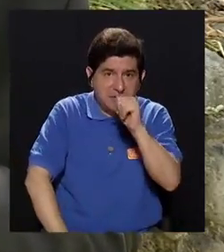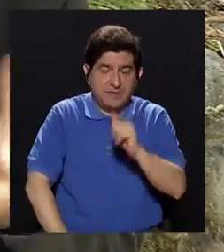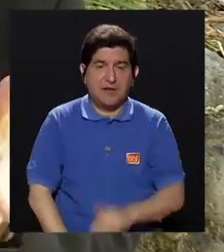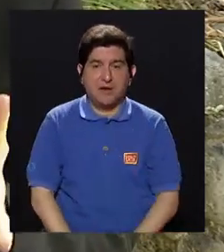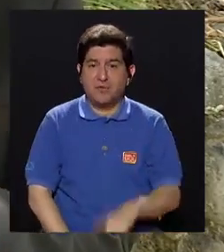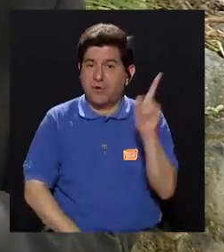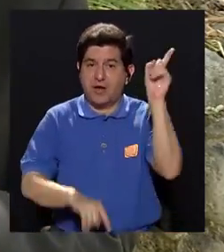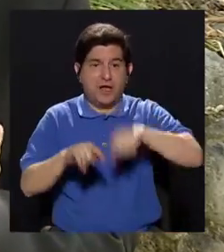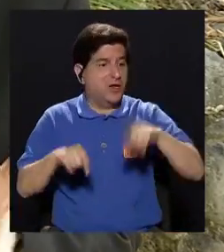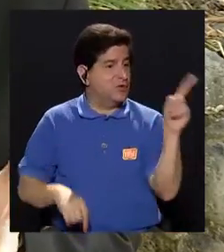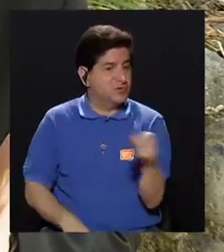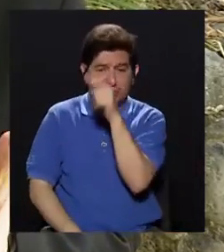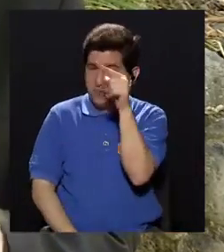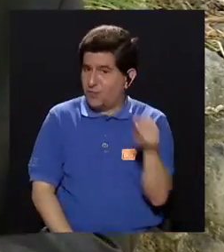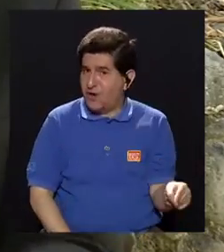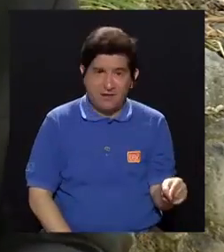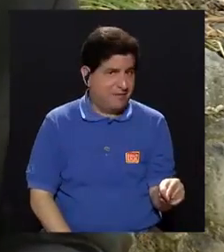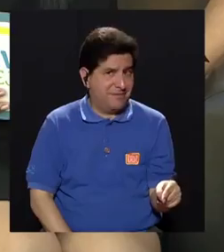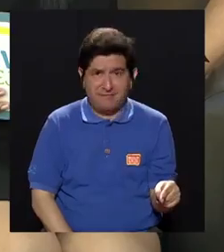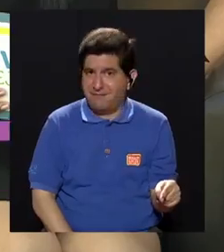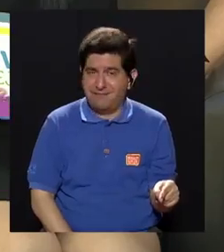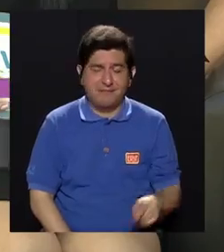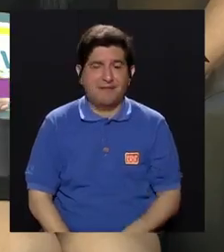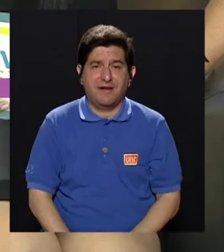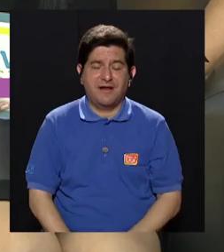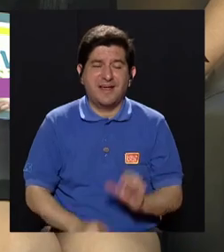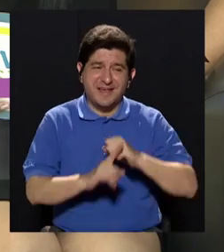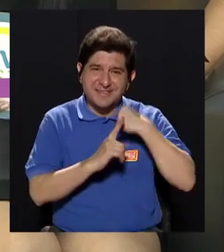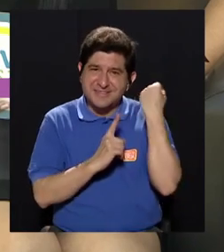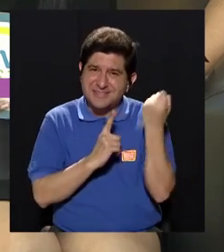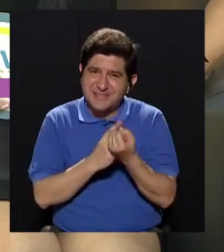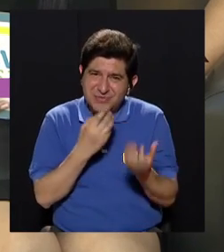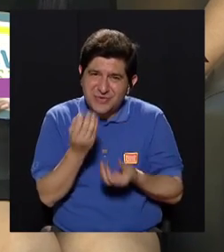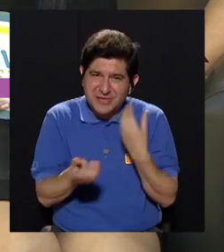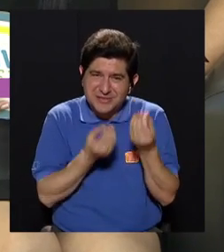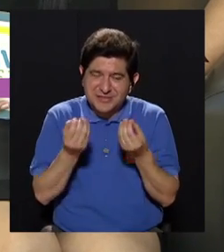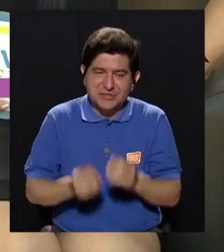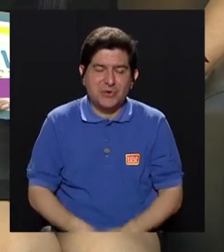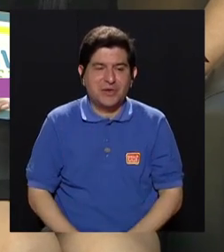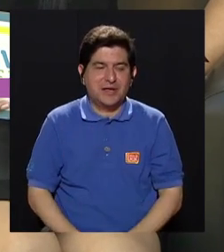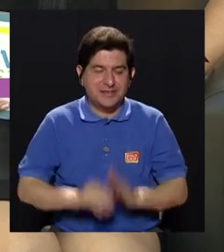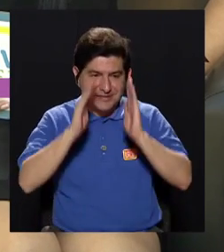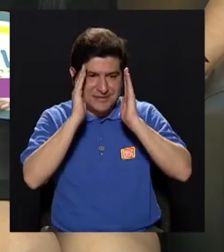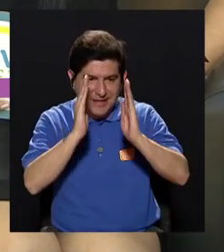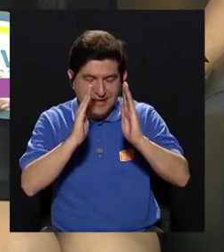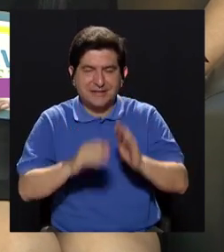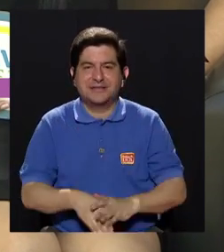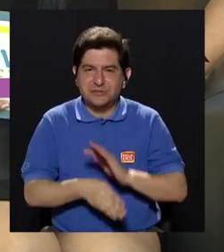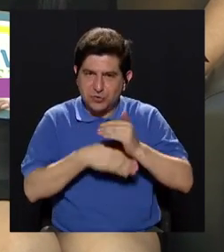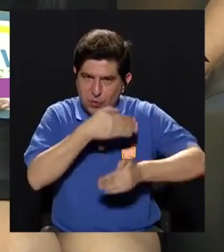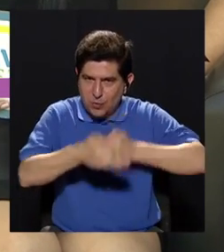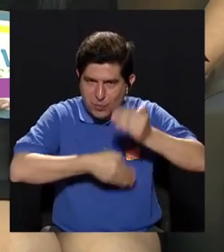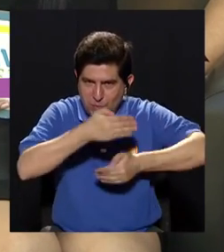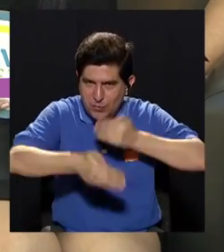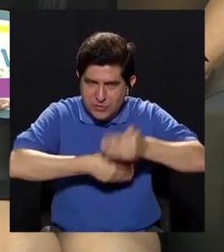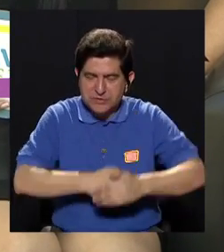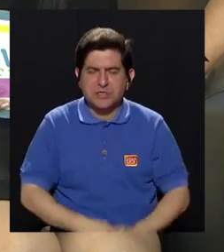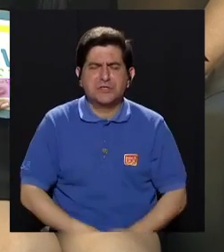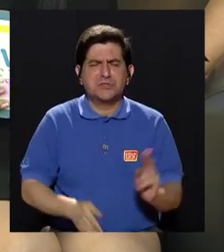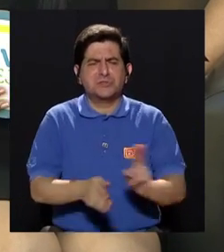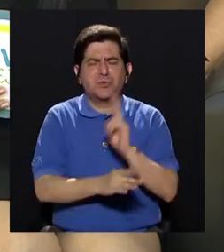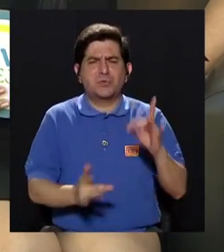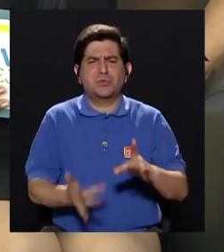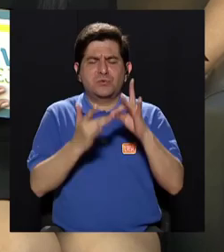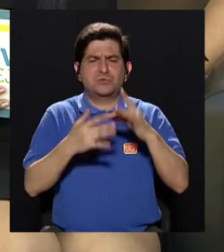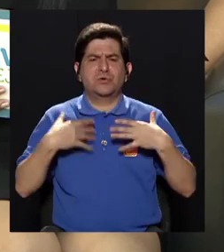y aquí no vamos a poder eliminarlo. Entonces, en estas condiciones, lo que se tiene que hacer es algún tratamiento. Los tratamientos